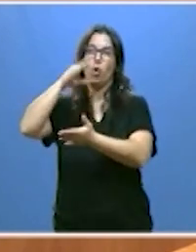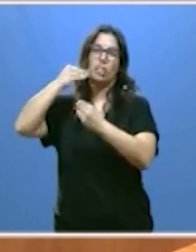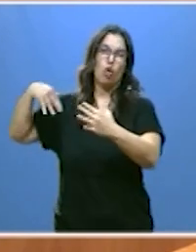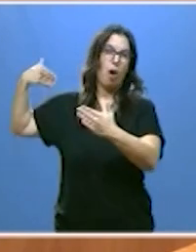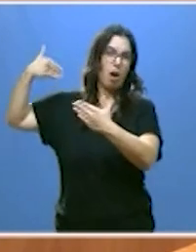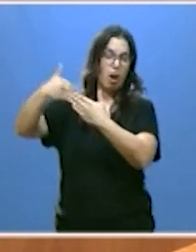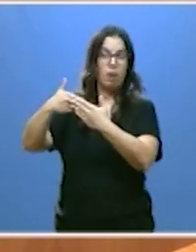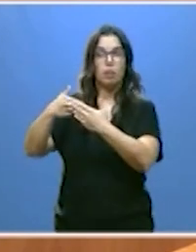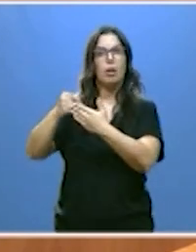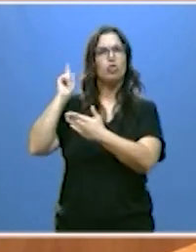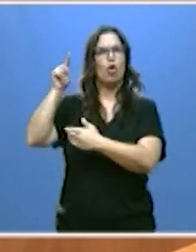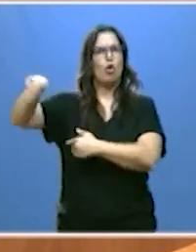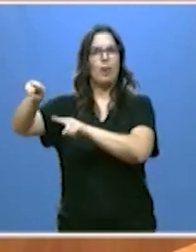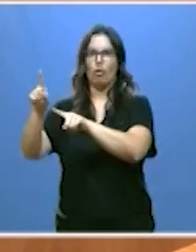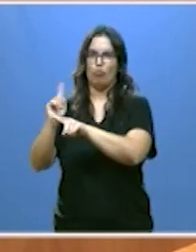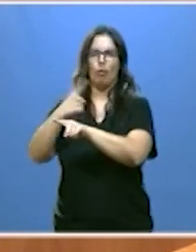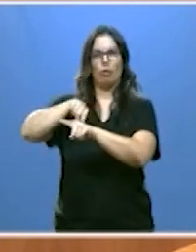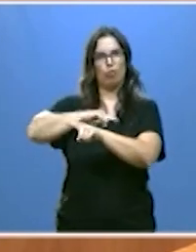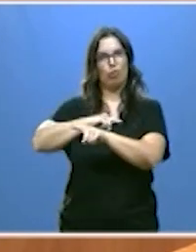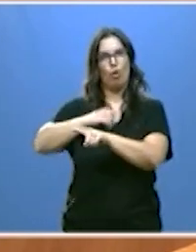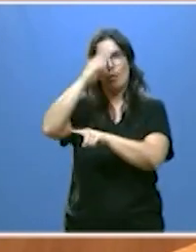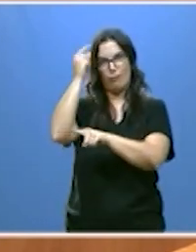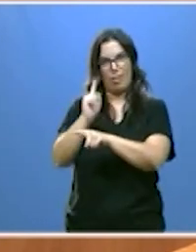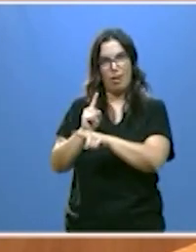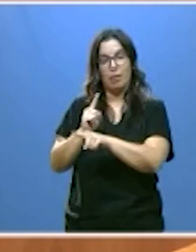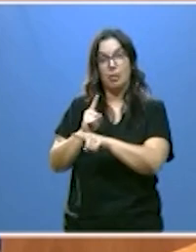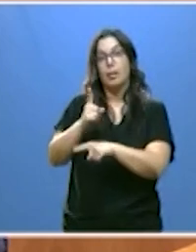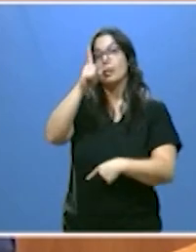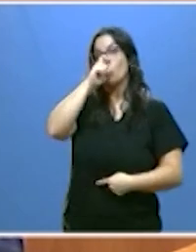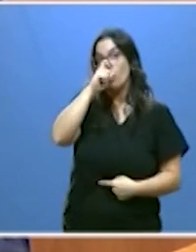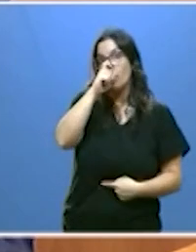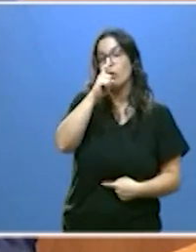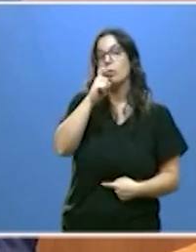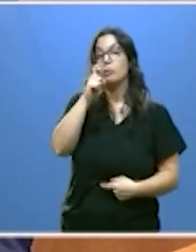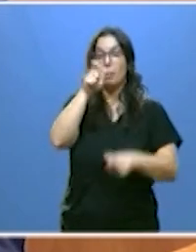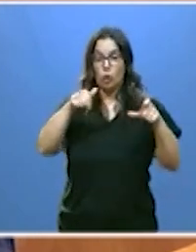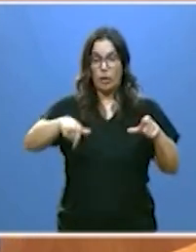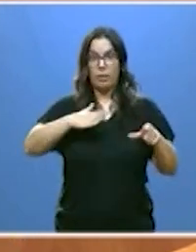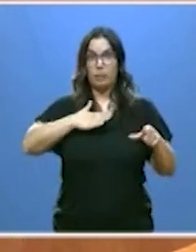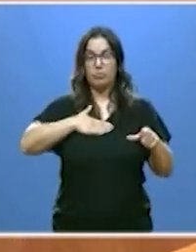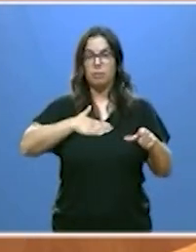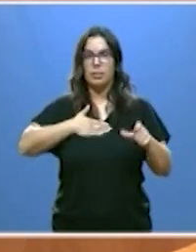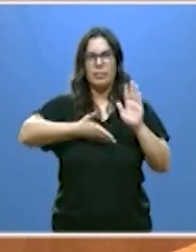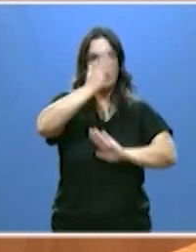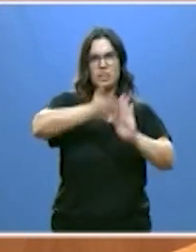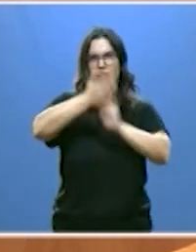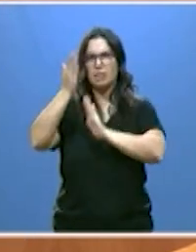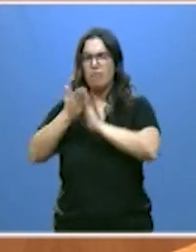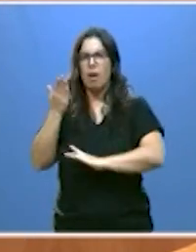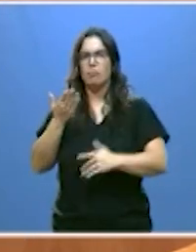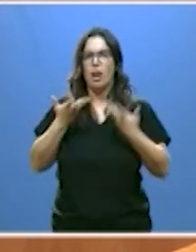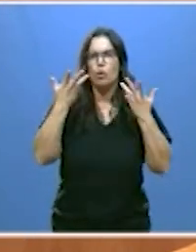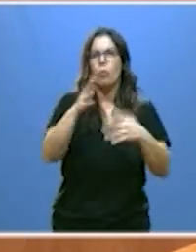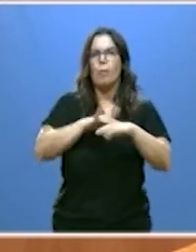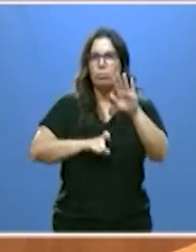se les puede aplicar a ellos. Vuelvo a recordar a nuestros paisanos que dejaron nuestra tierra y que ayudaron a desarrollar